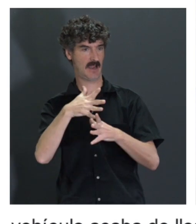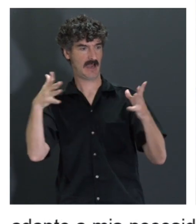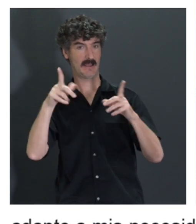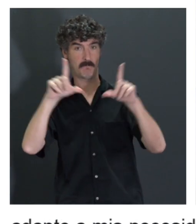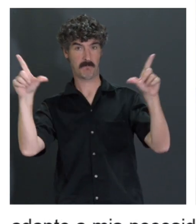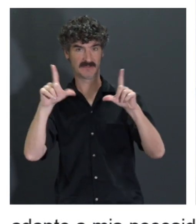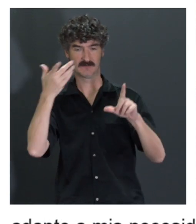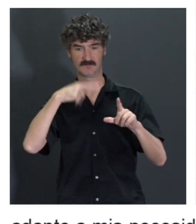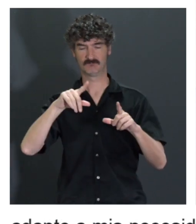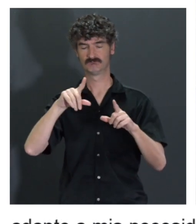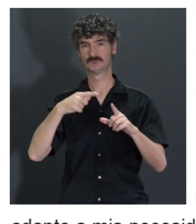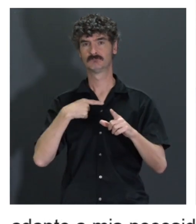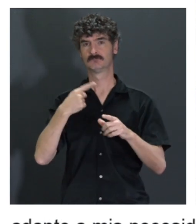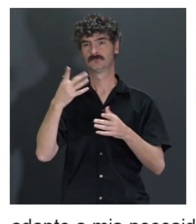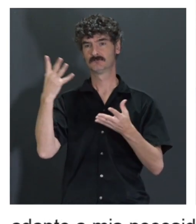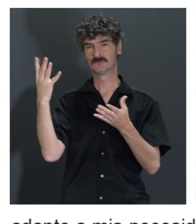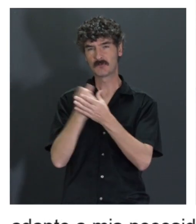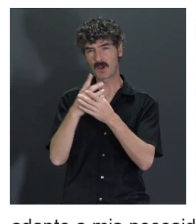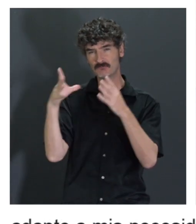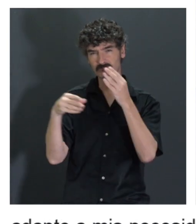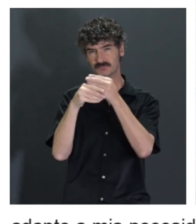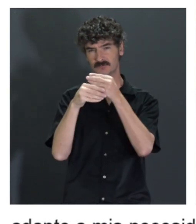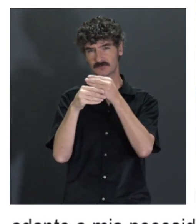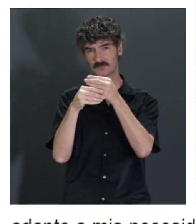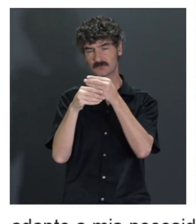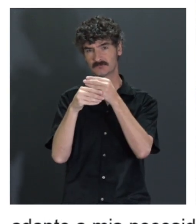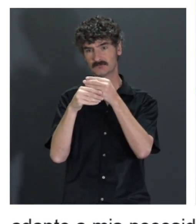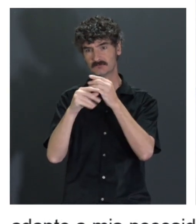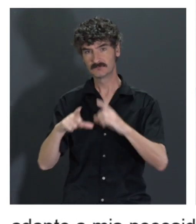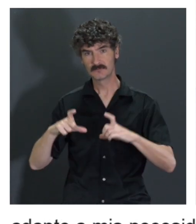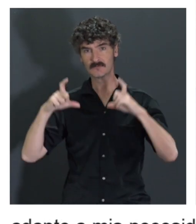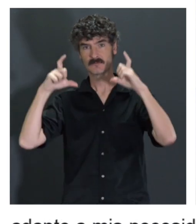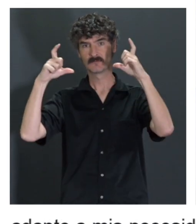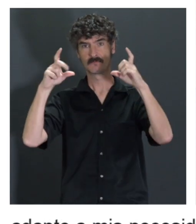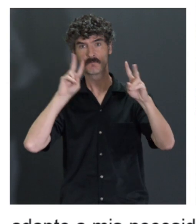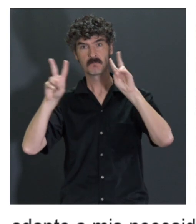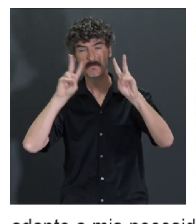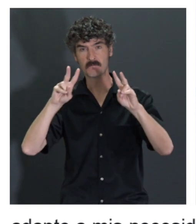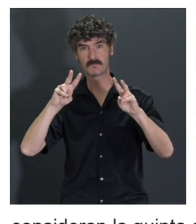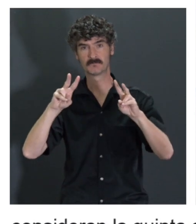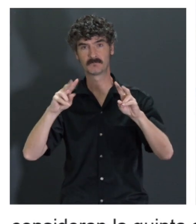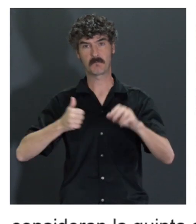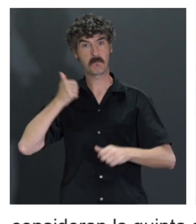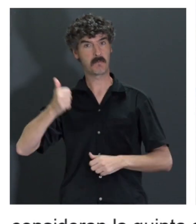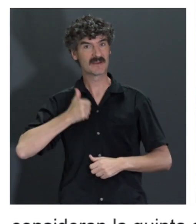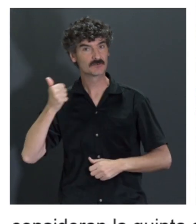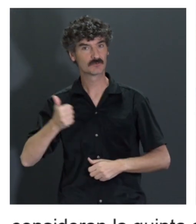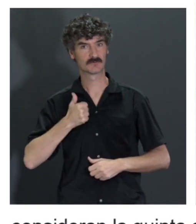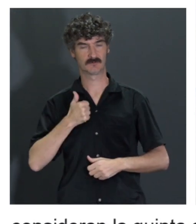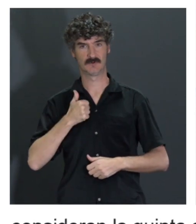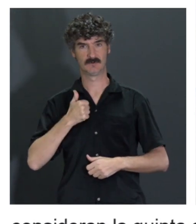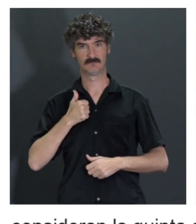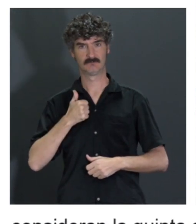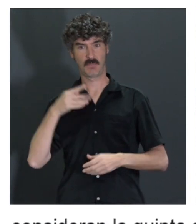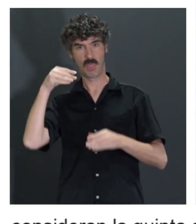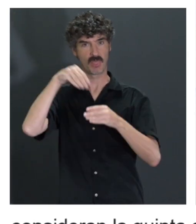consumir contenido en realidad aumentada y virtual completamente inmersiva. ¿Cómo va a